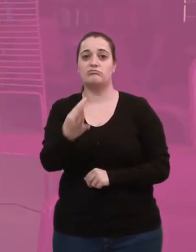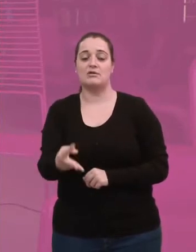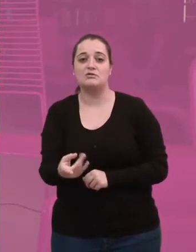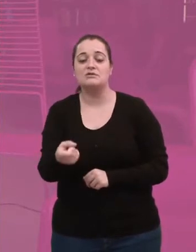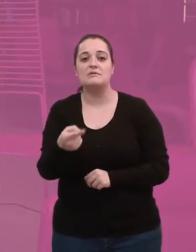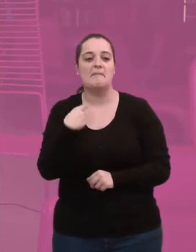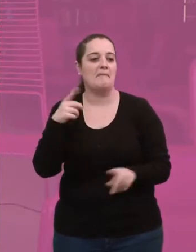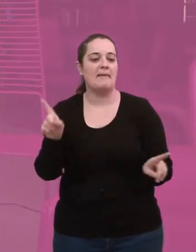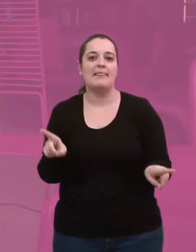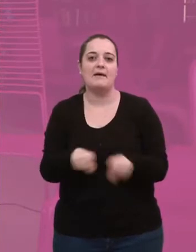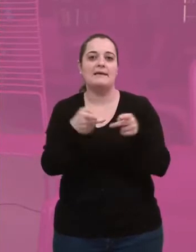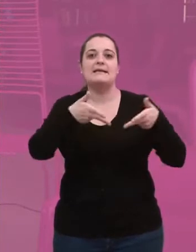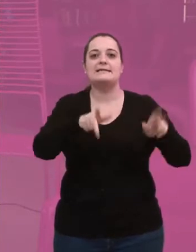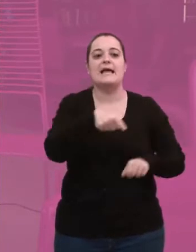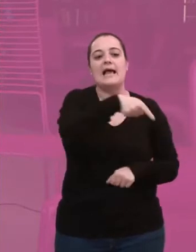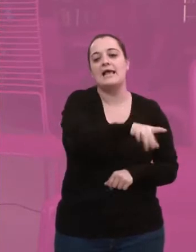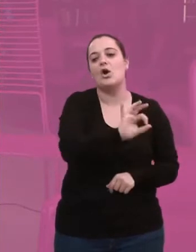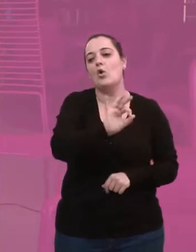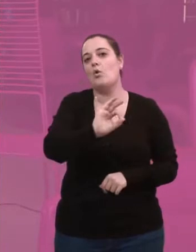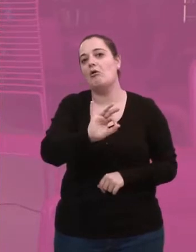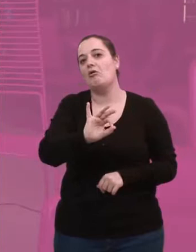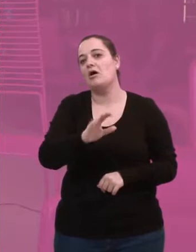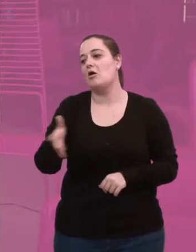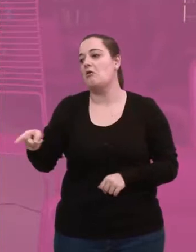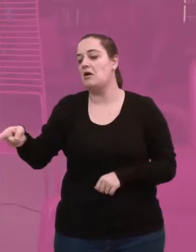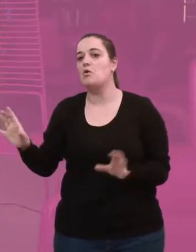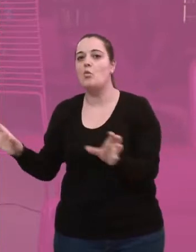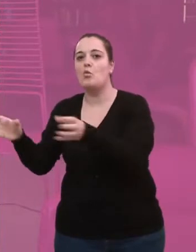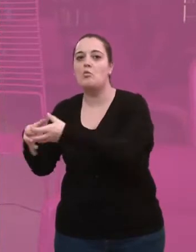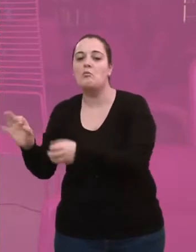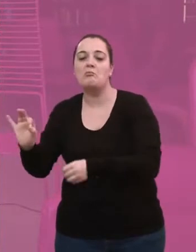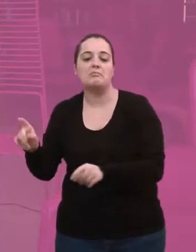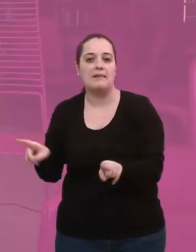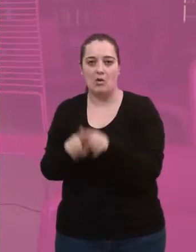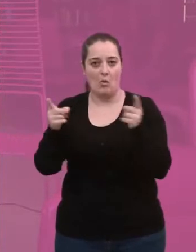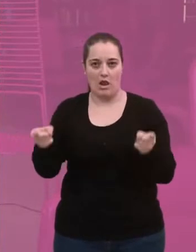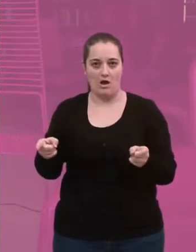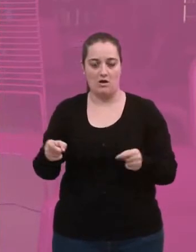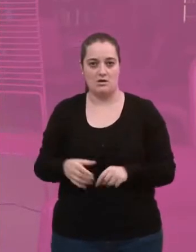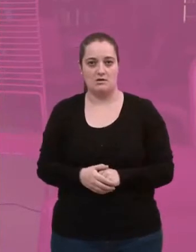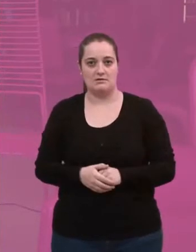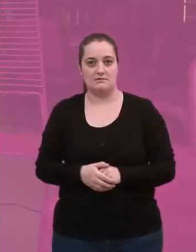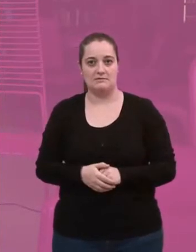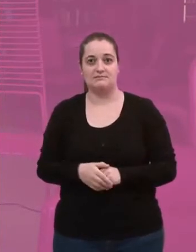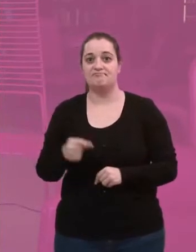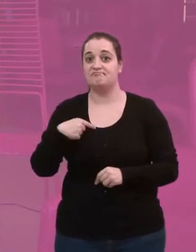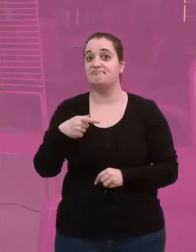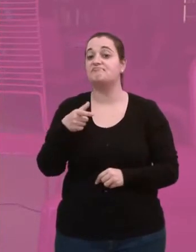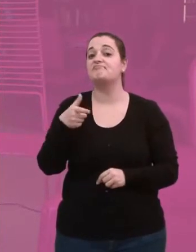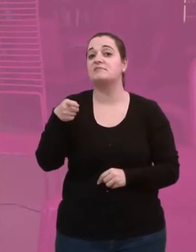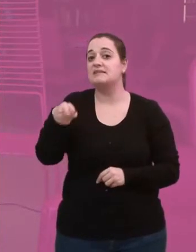a mí me da igual si las sillas están aquí puestas, o hay un agrupito de mes ya, o así, eso